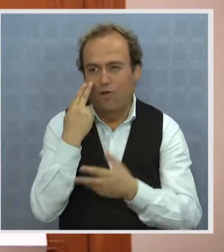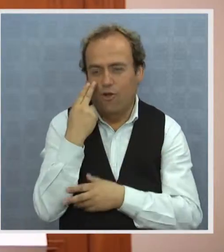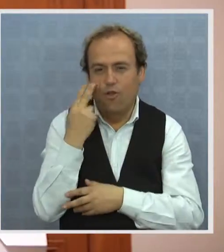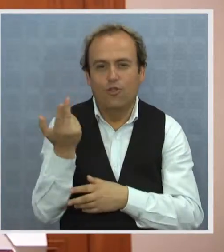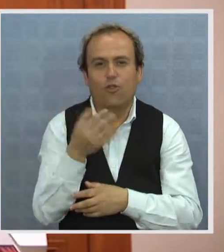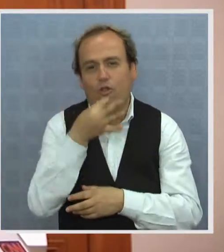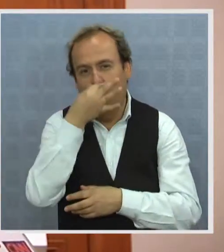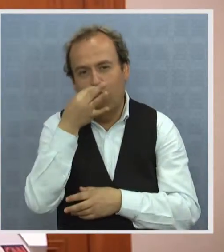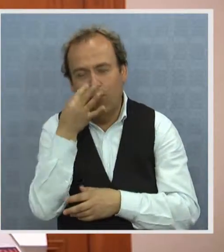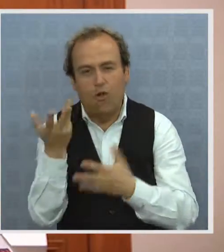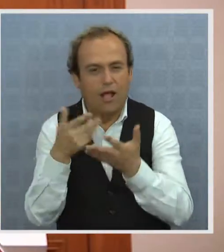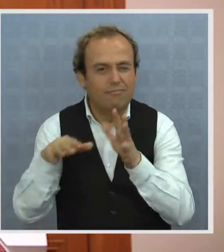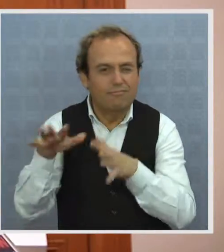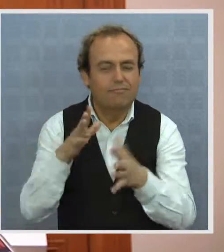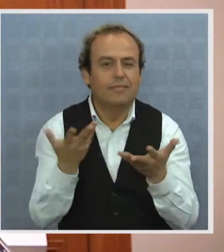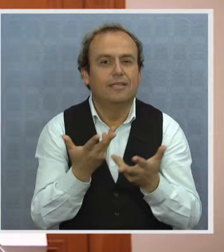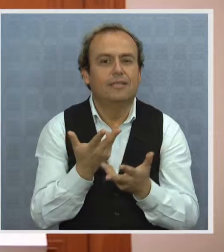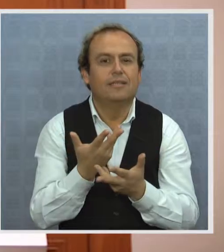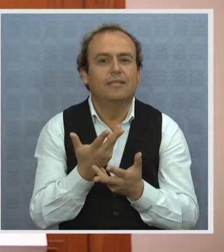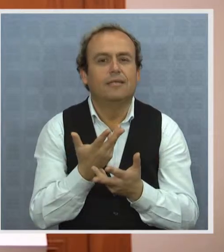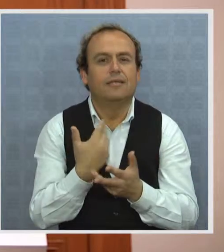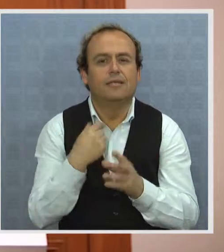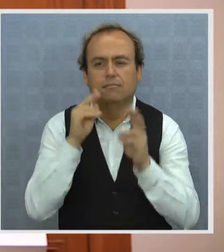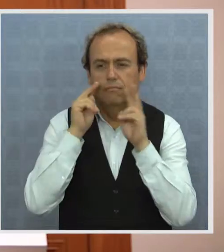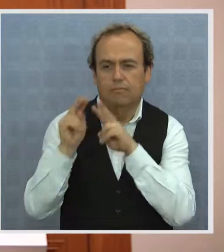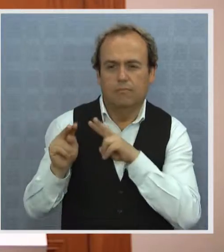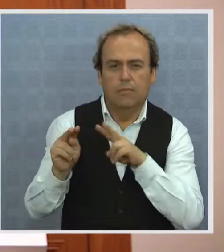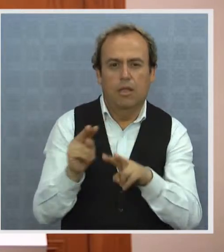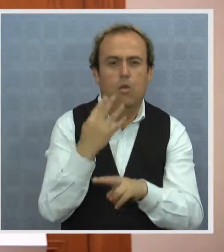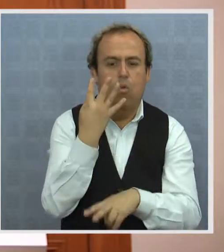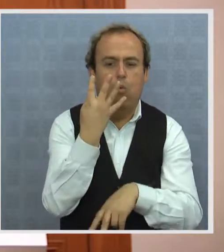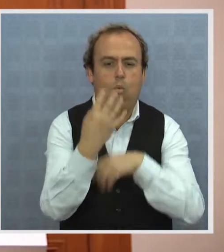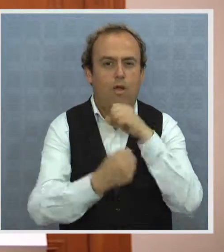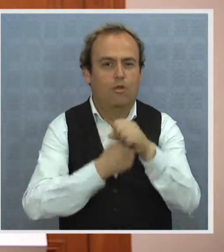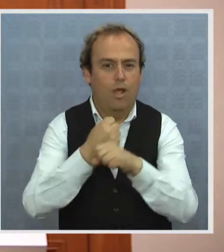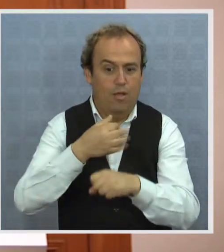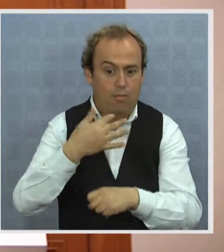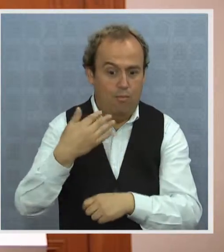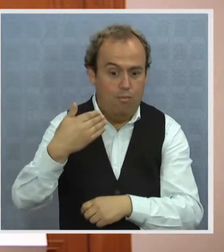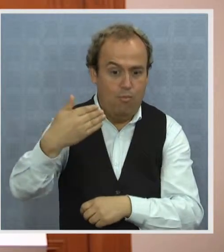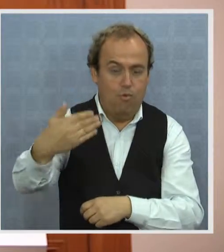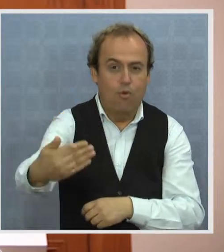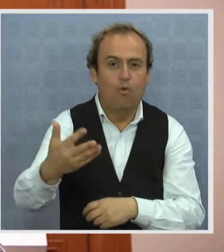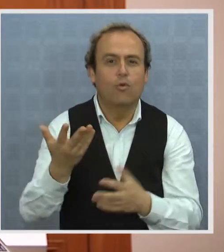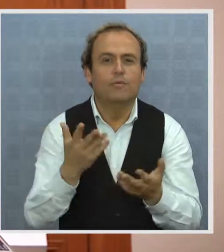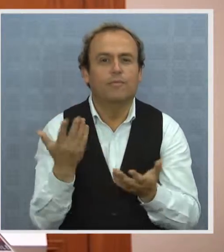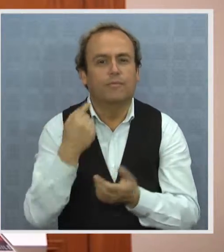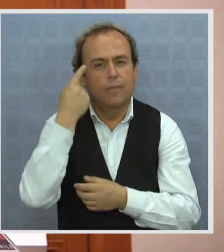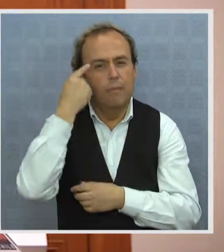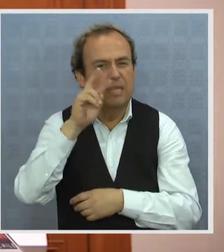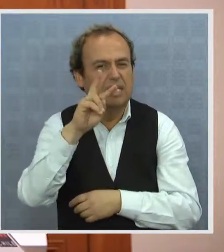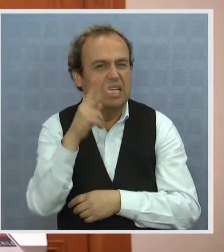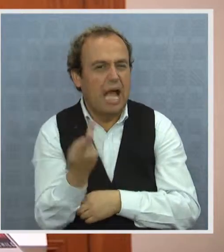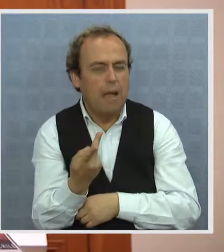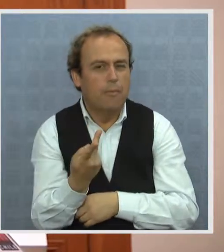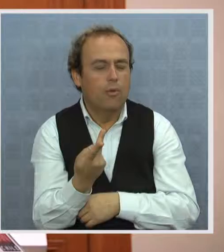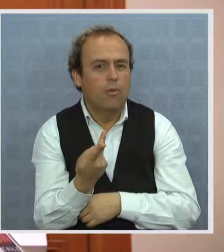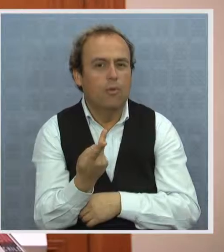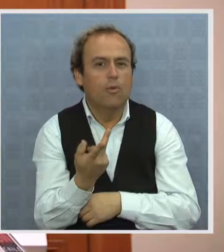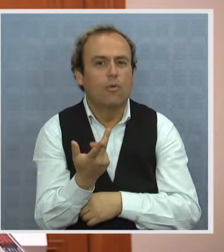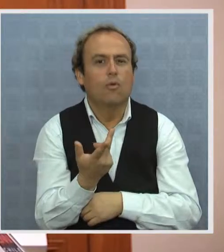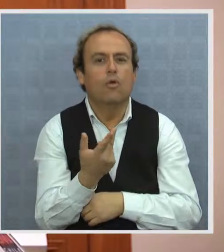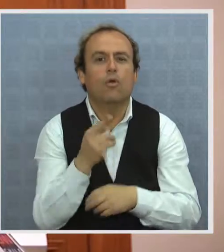veo en el escenario de los próximos cuatro años la posibilidad de un cambio significativo